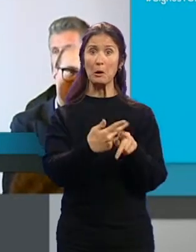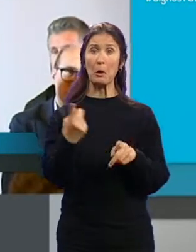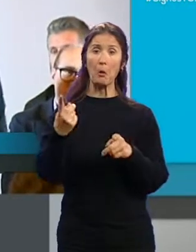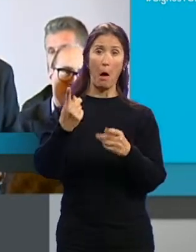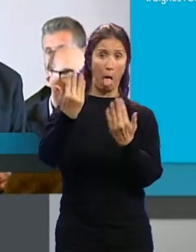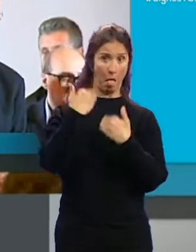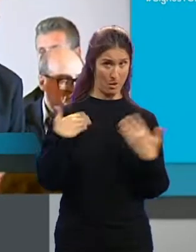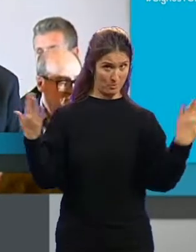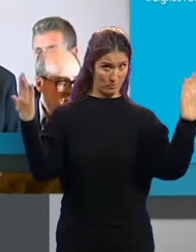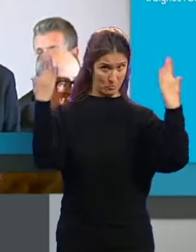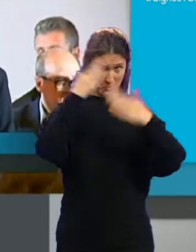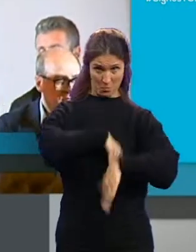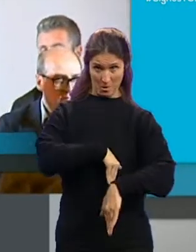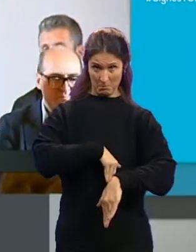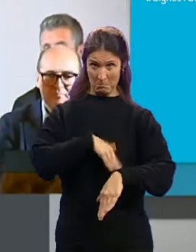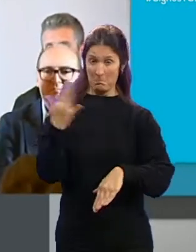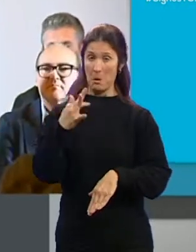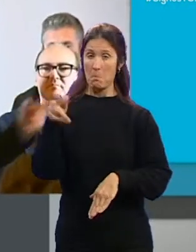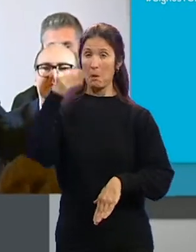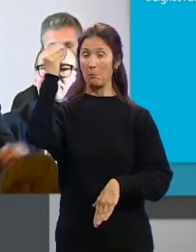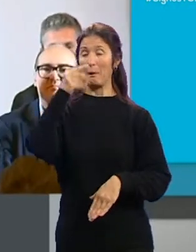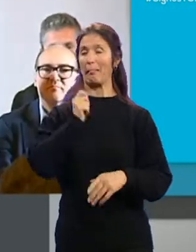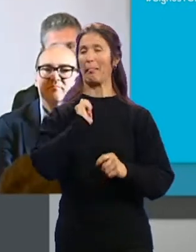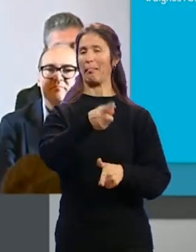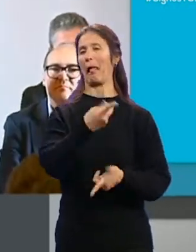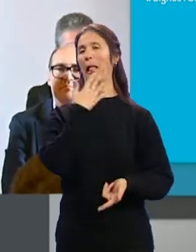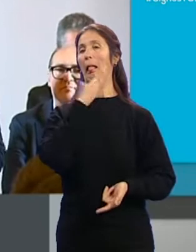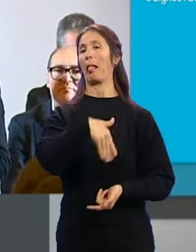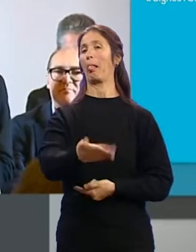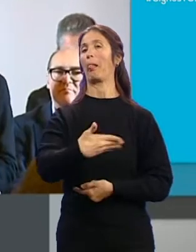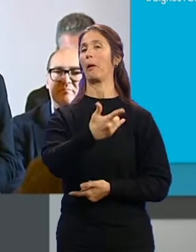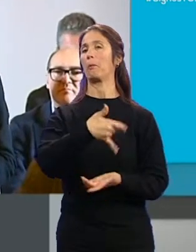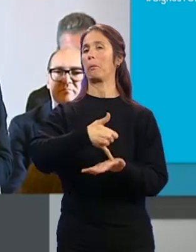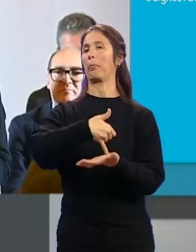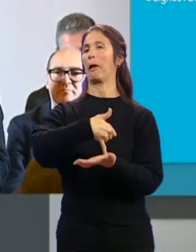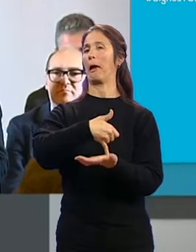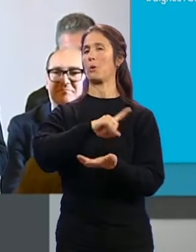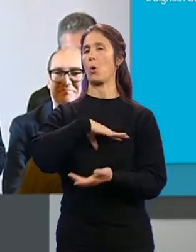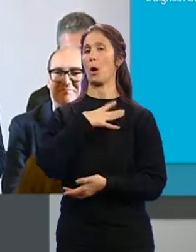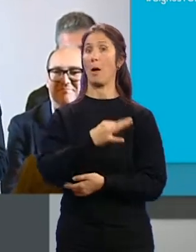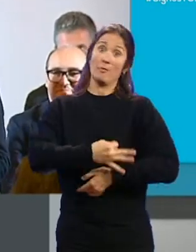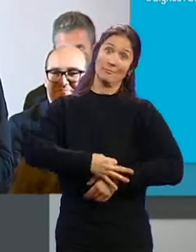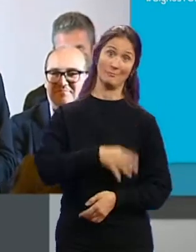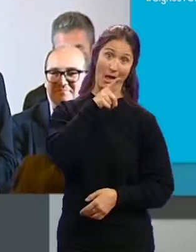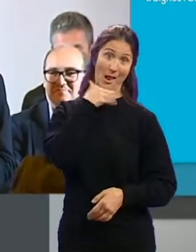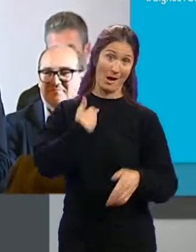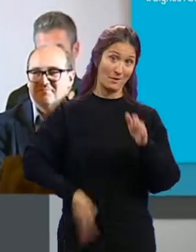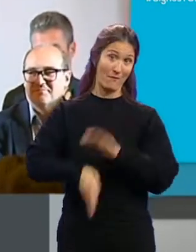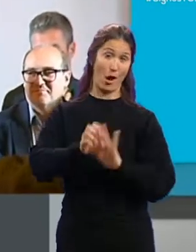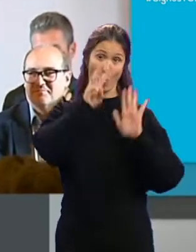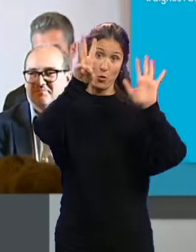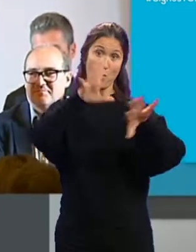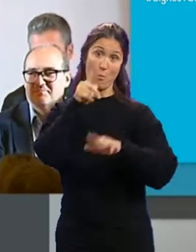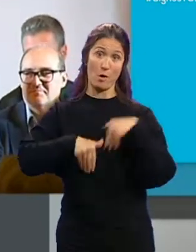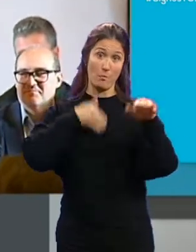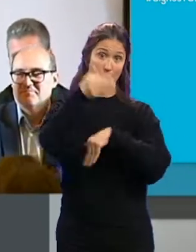nosotros... ...sino que creían que habían puesto a alguien débil... ...que le iba a durar cuatro meses. Pues ya vamos para ocho años... ...porque vamos a ganar